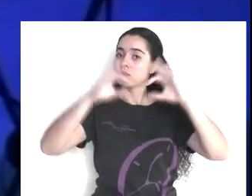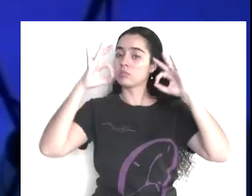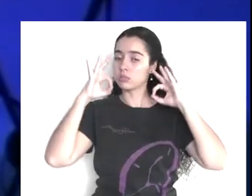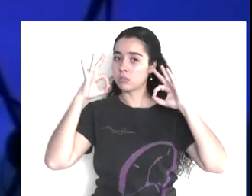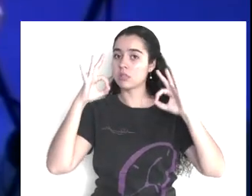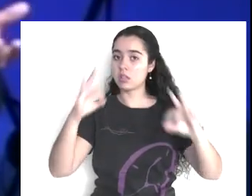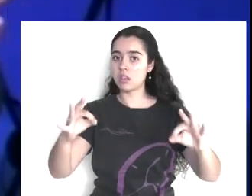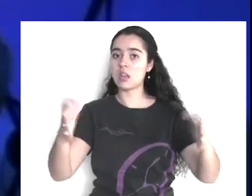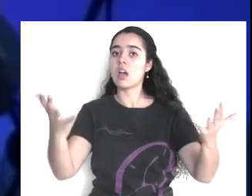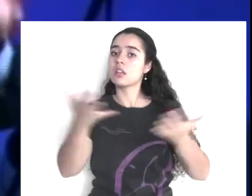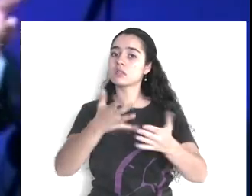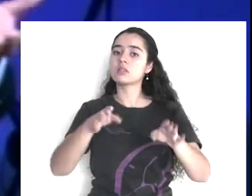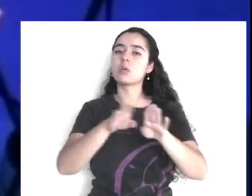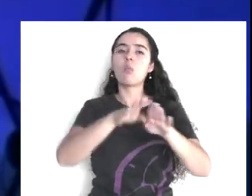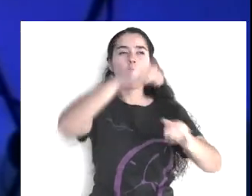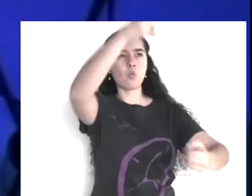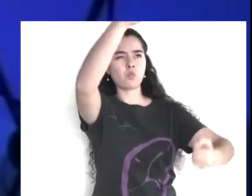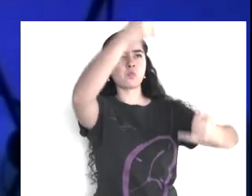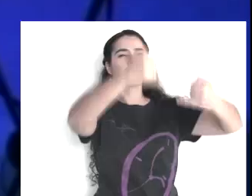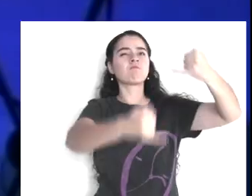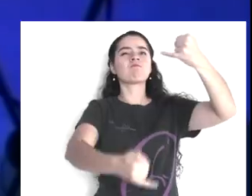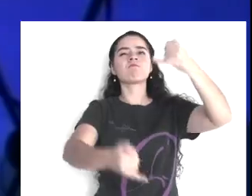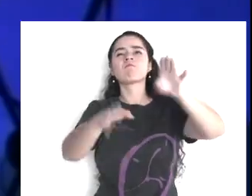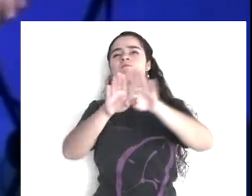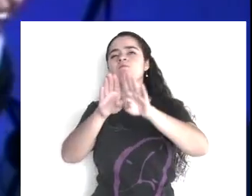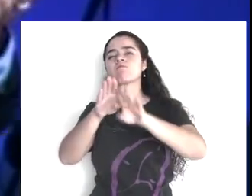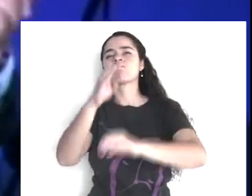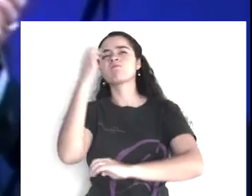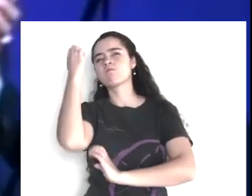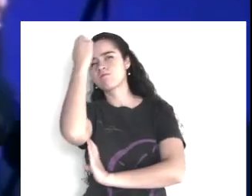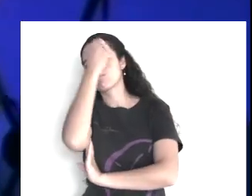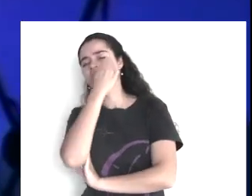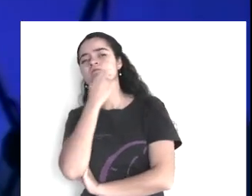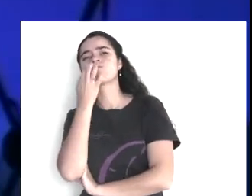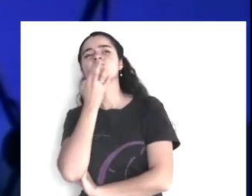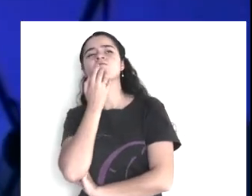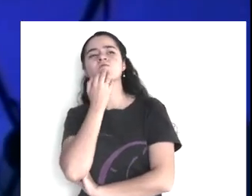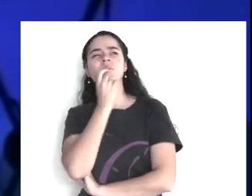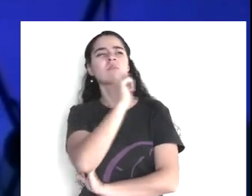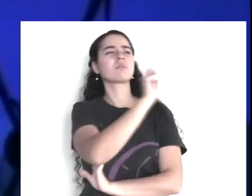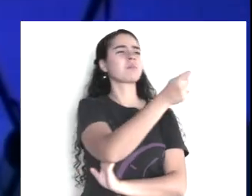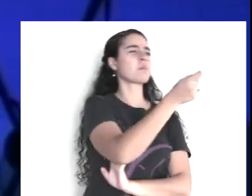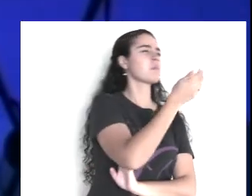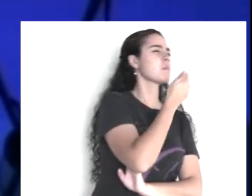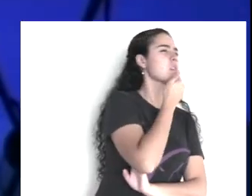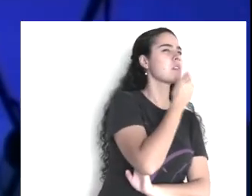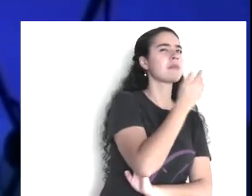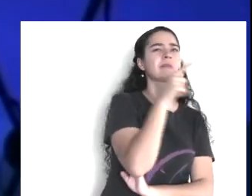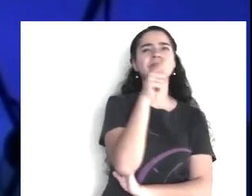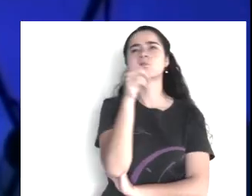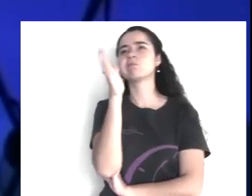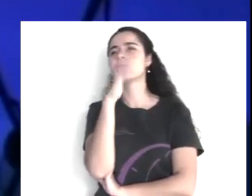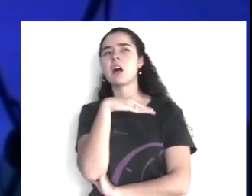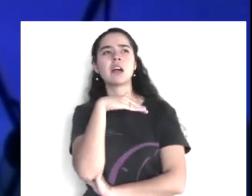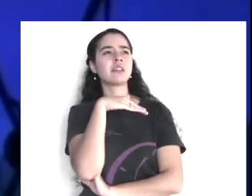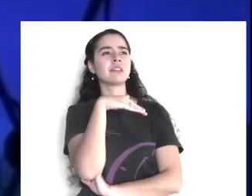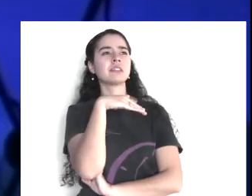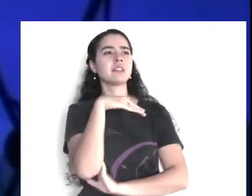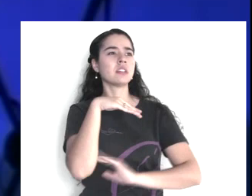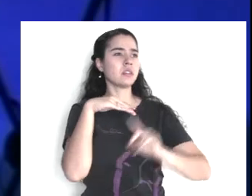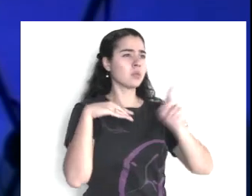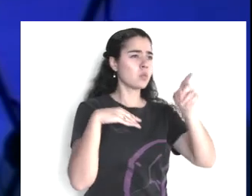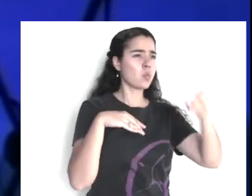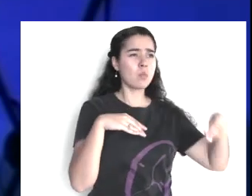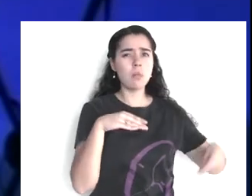pues, evalúa, las pruebas, y llega, a una conclusión, y una sentencia,